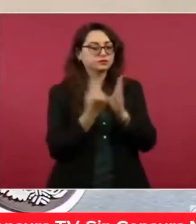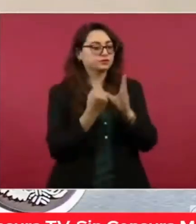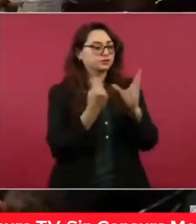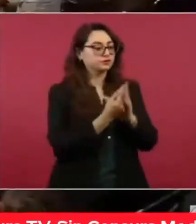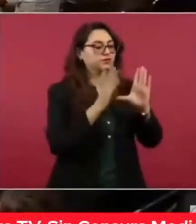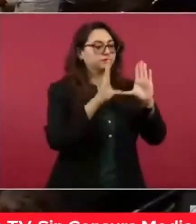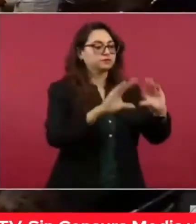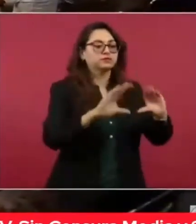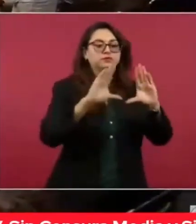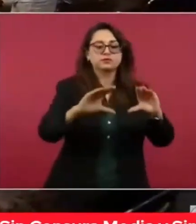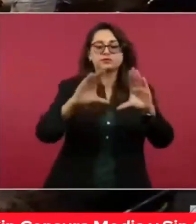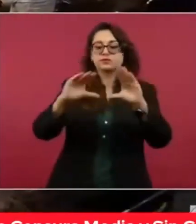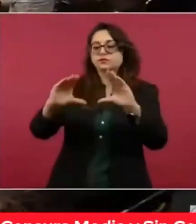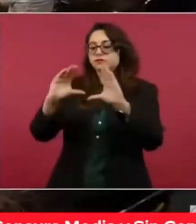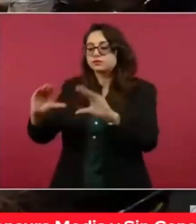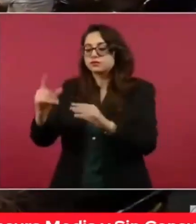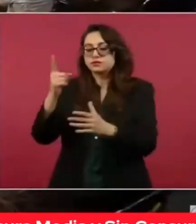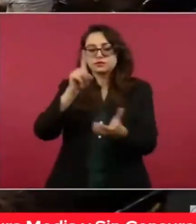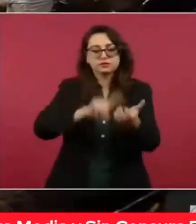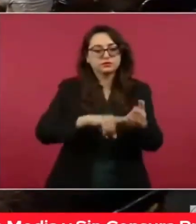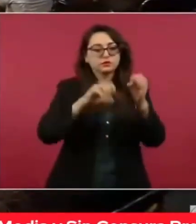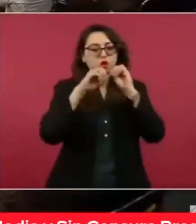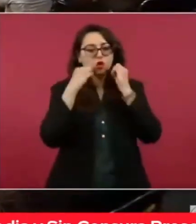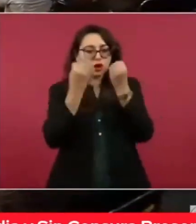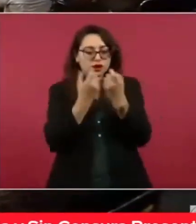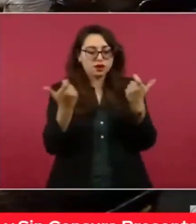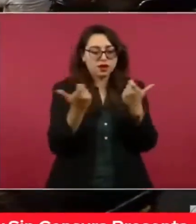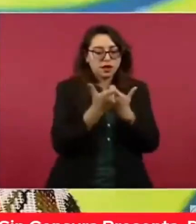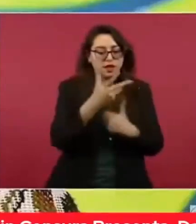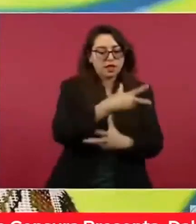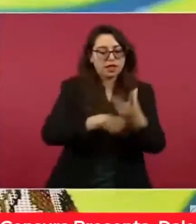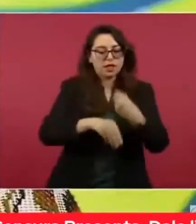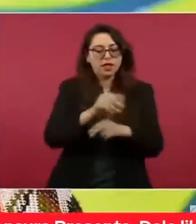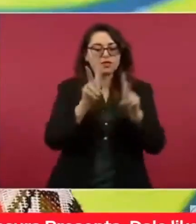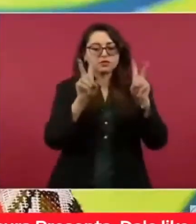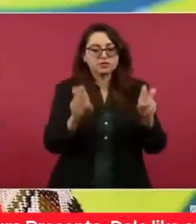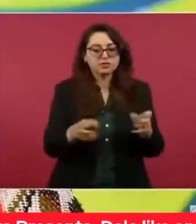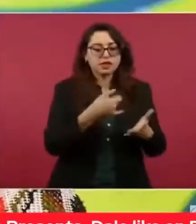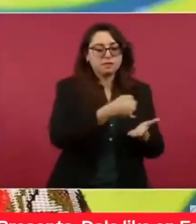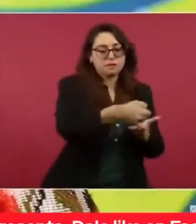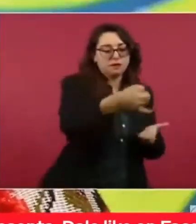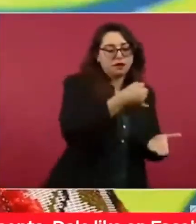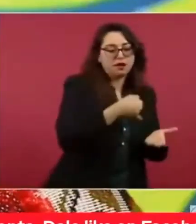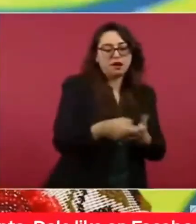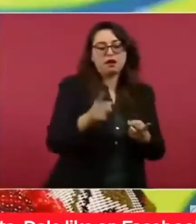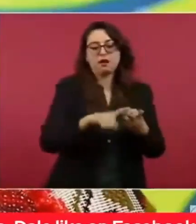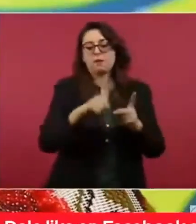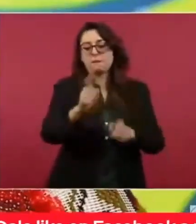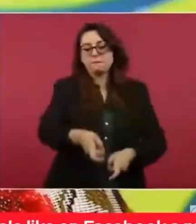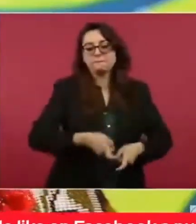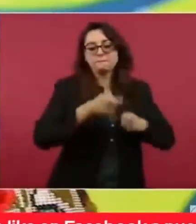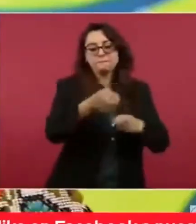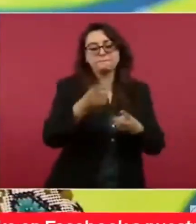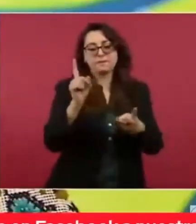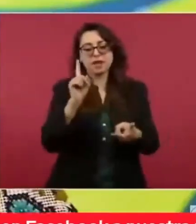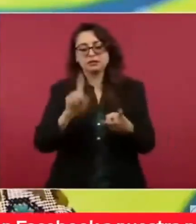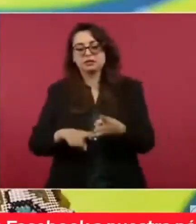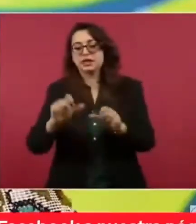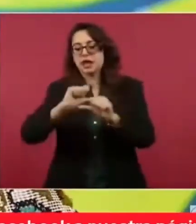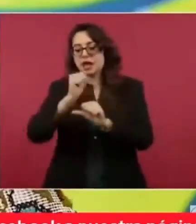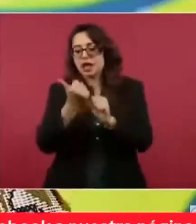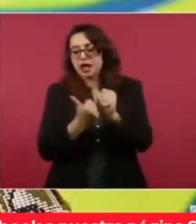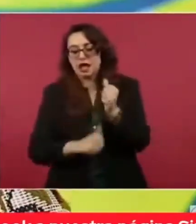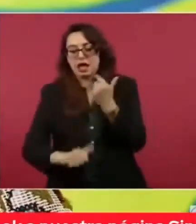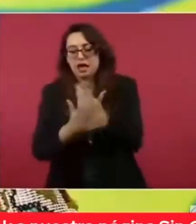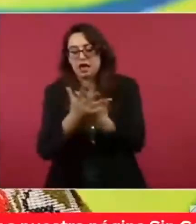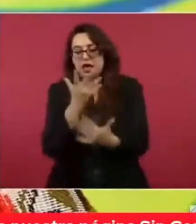apoyo a las organizaciones de cooperativas de producción agropecuaria, pesquera o artesanal, así como de servicios turísticos que permitan